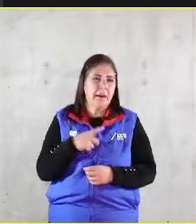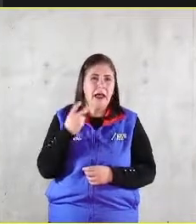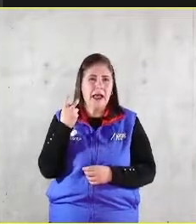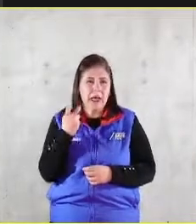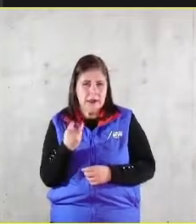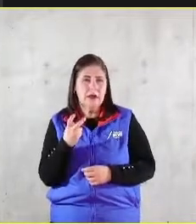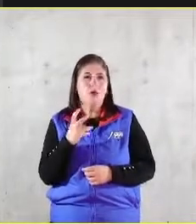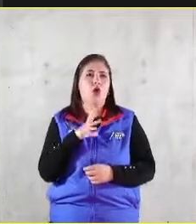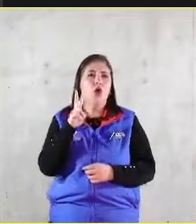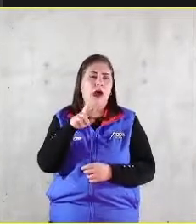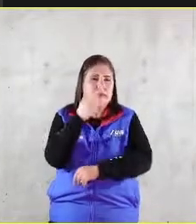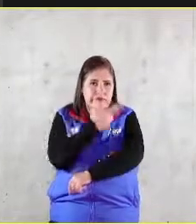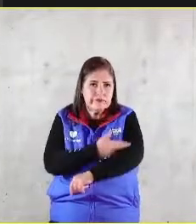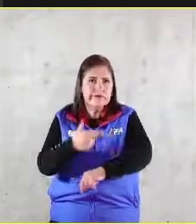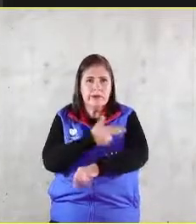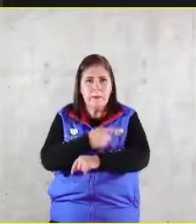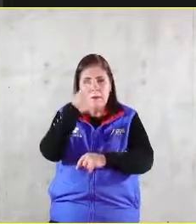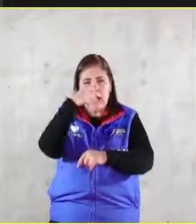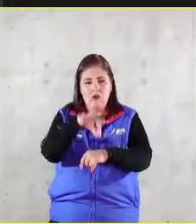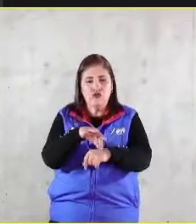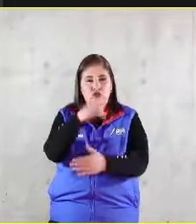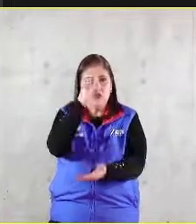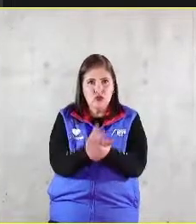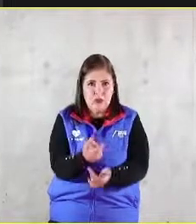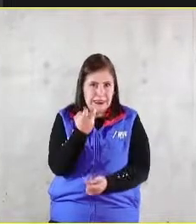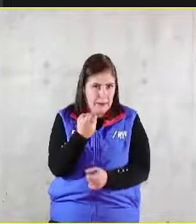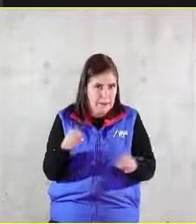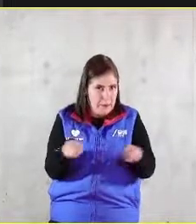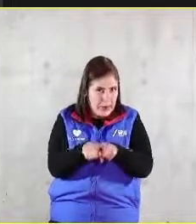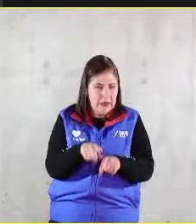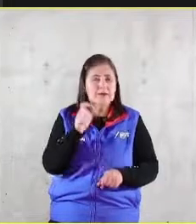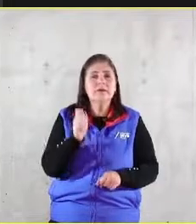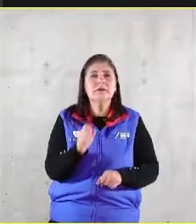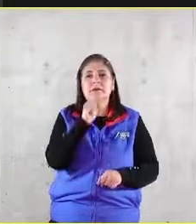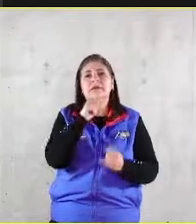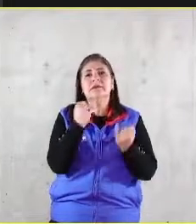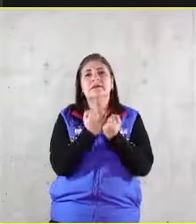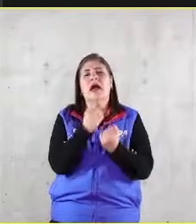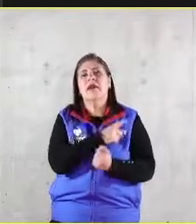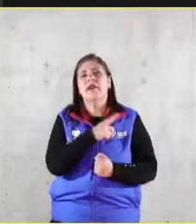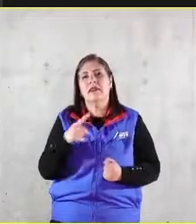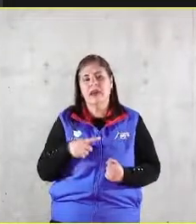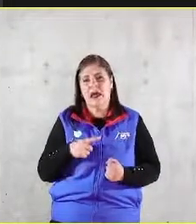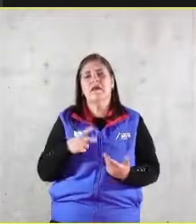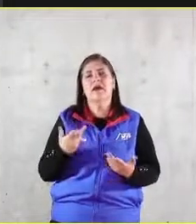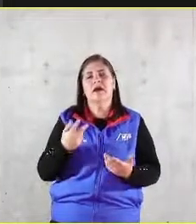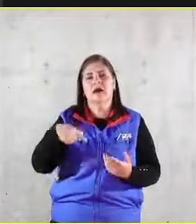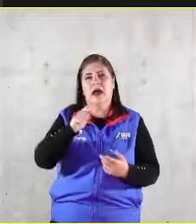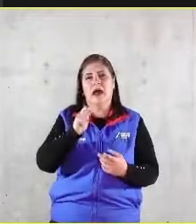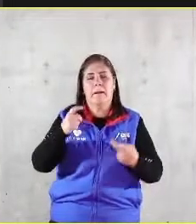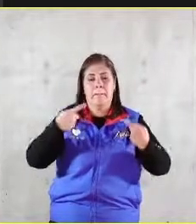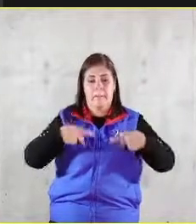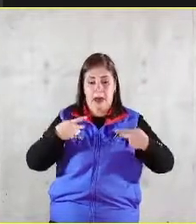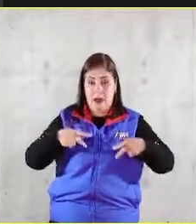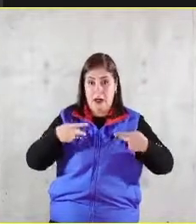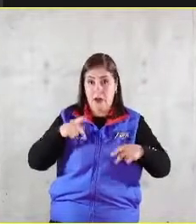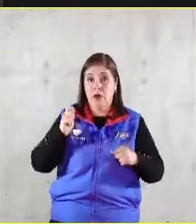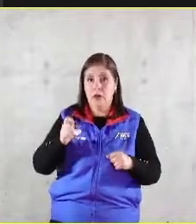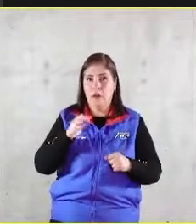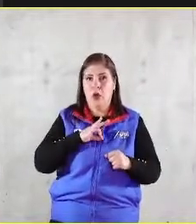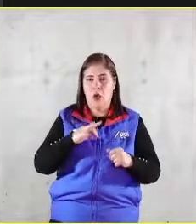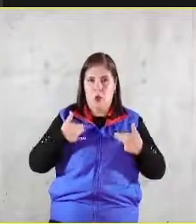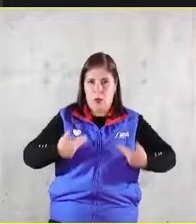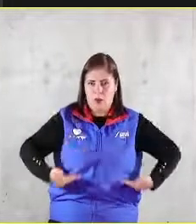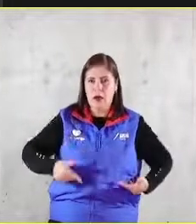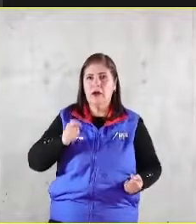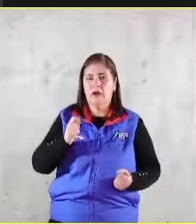parte de una misma realidad y para que se dé en la base hay que desarrollar al ser humano de forma profesional en lo que requiere